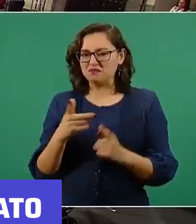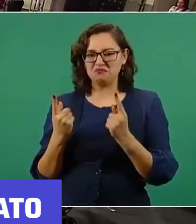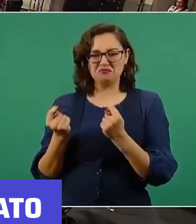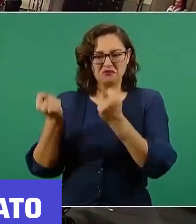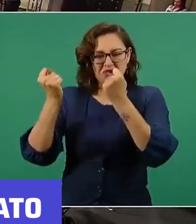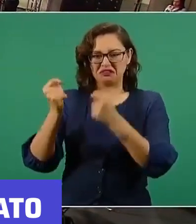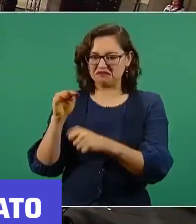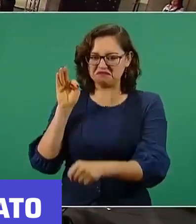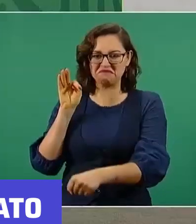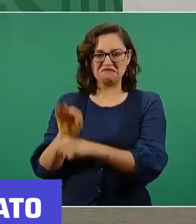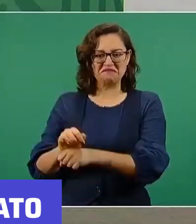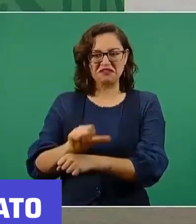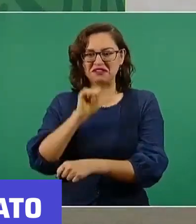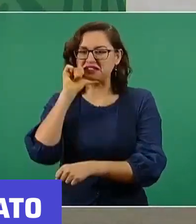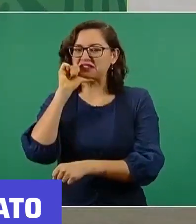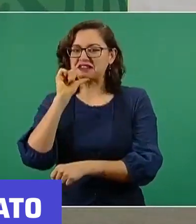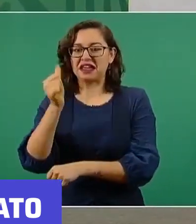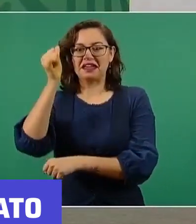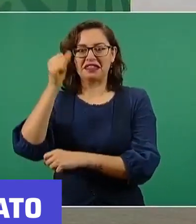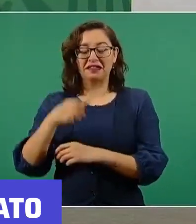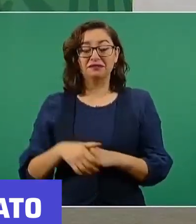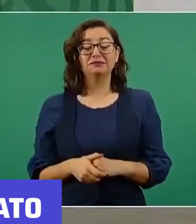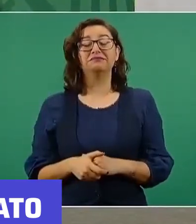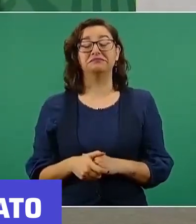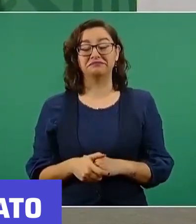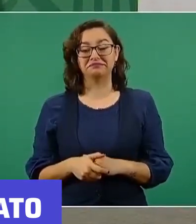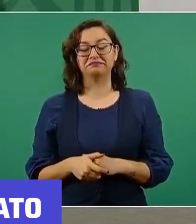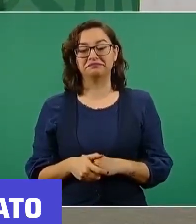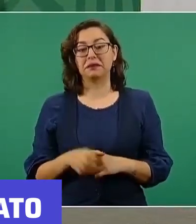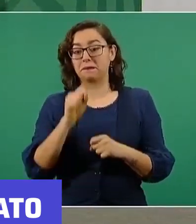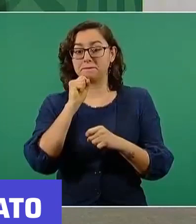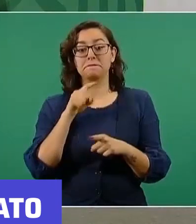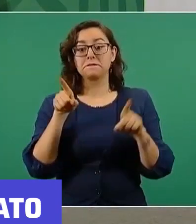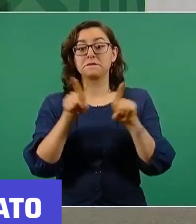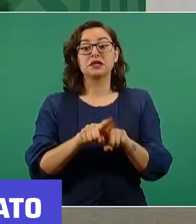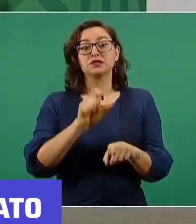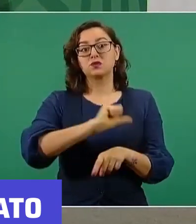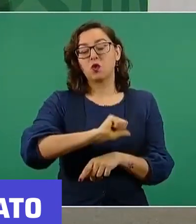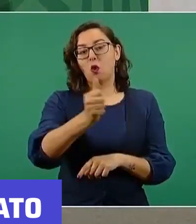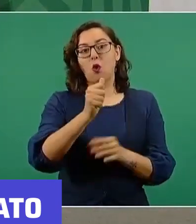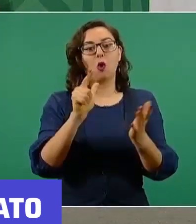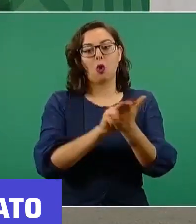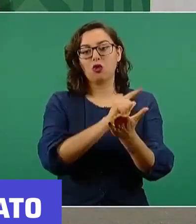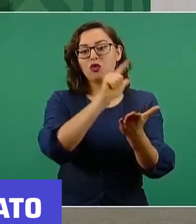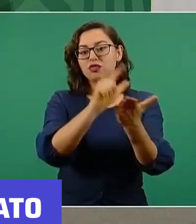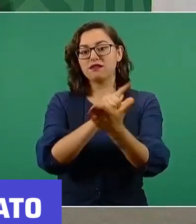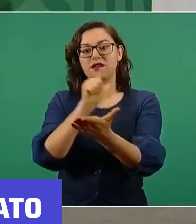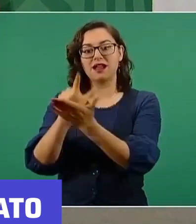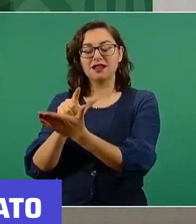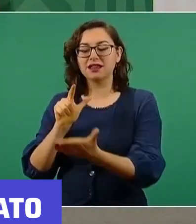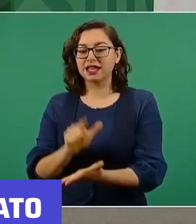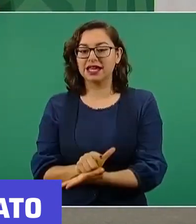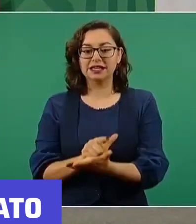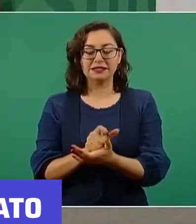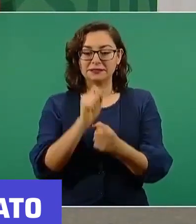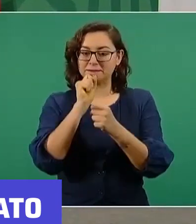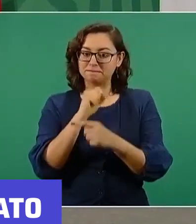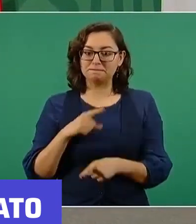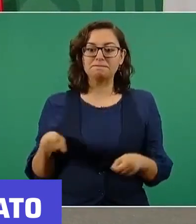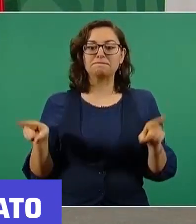Y hay otras leyes en donde se